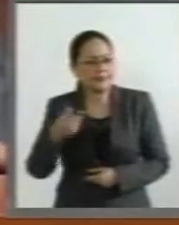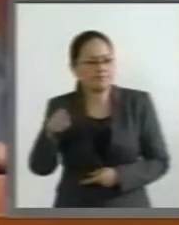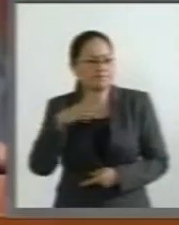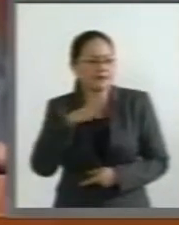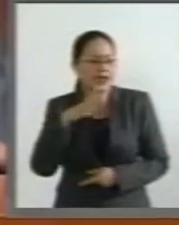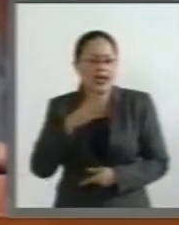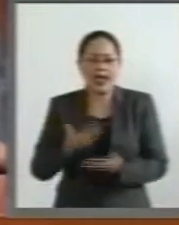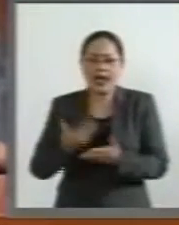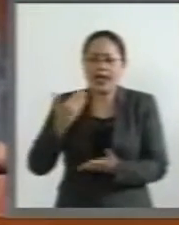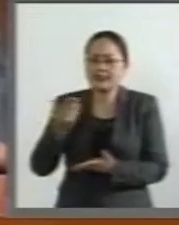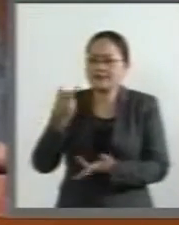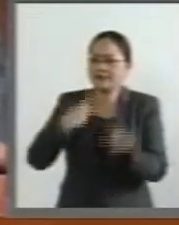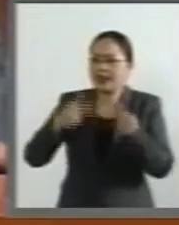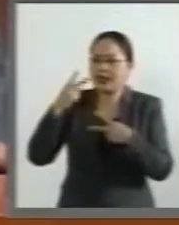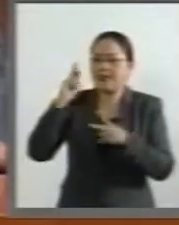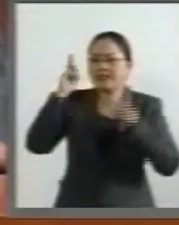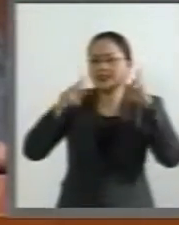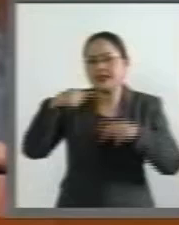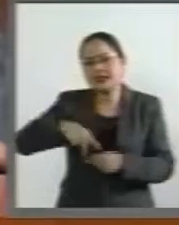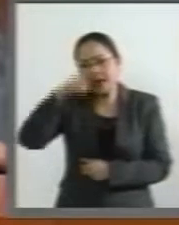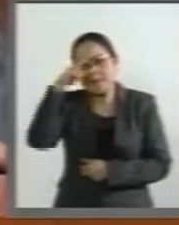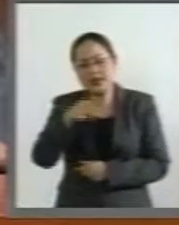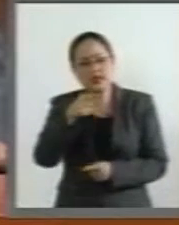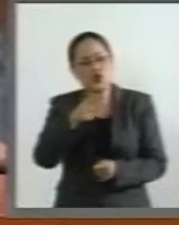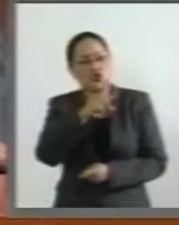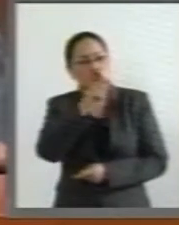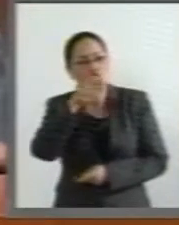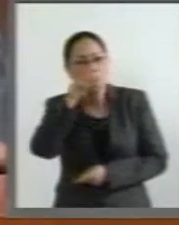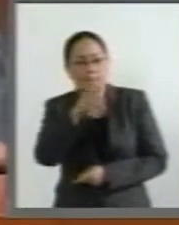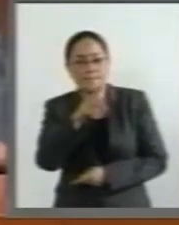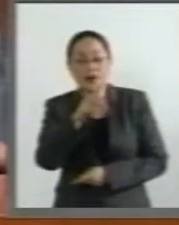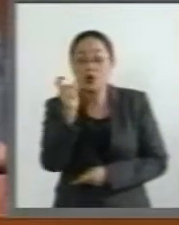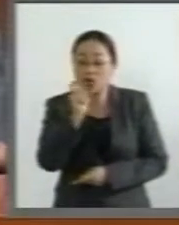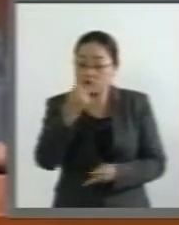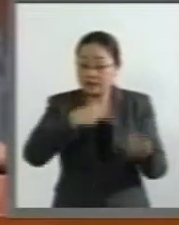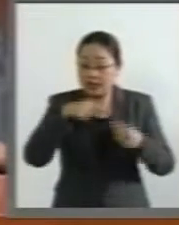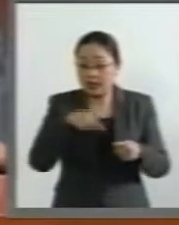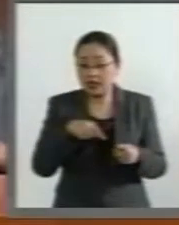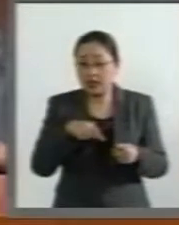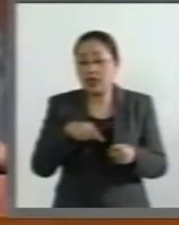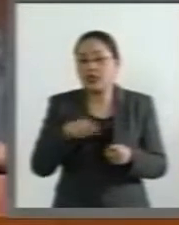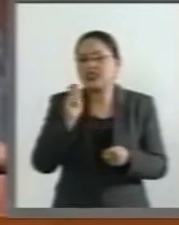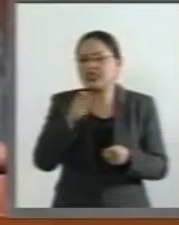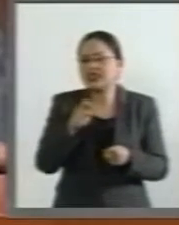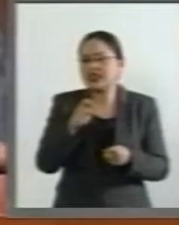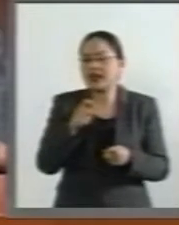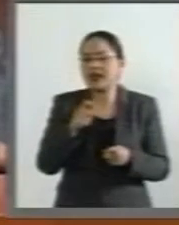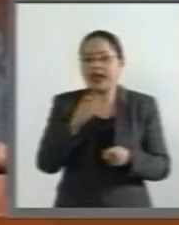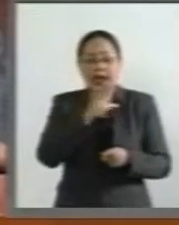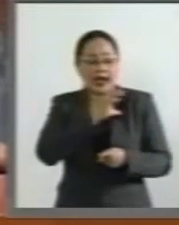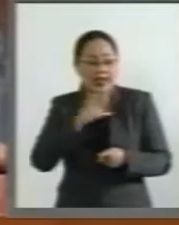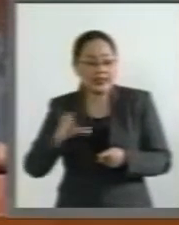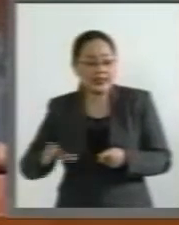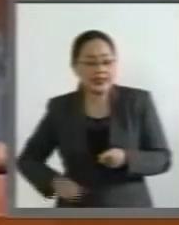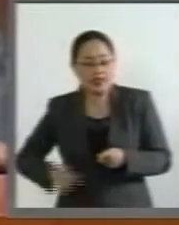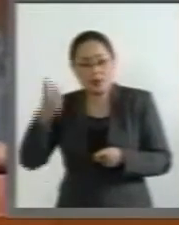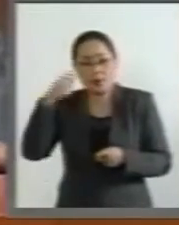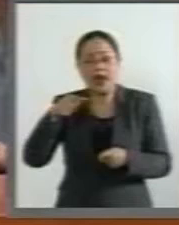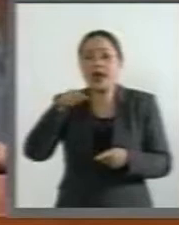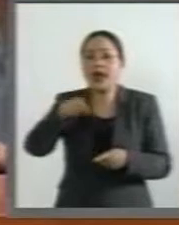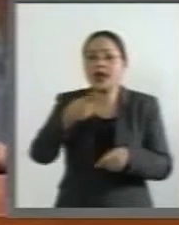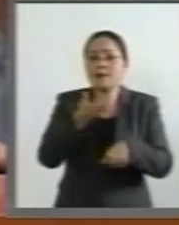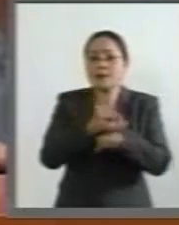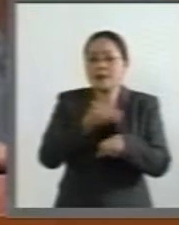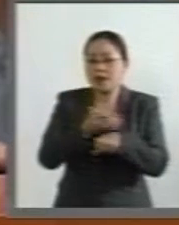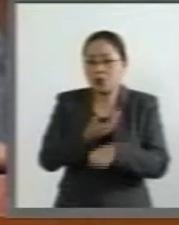hizo su visita a México el señor Trump en calidad de candidato a la presidencia